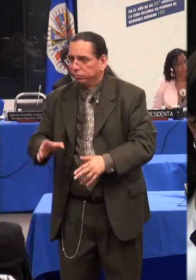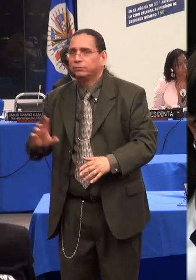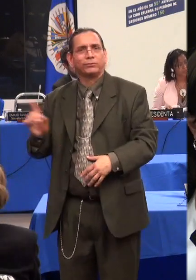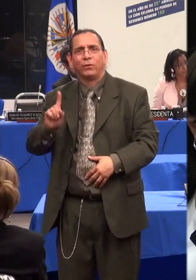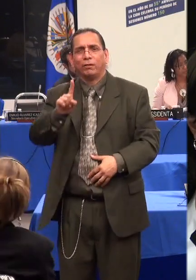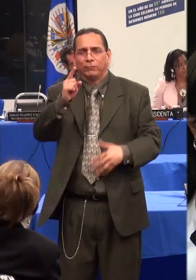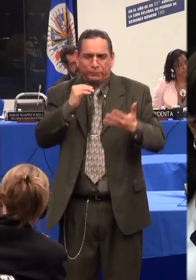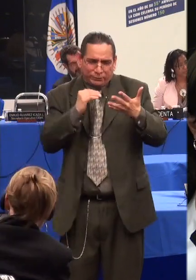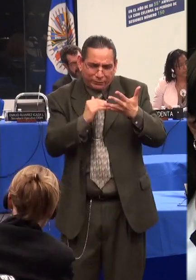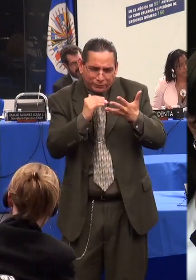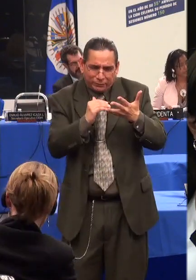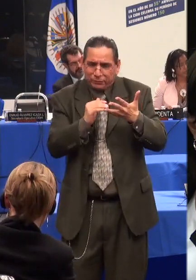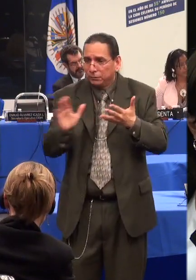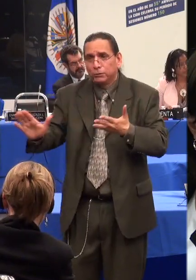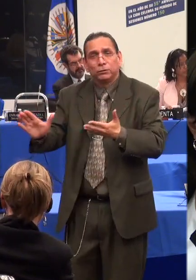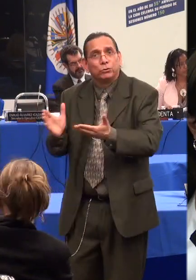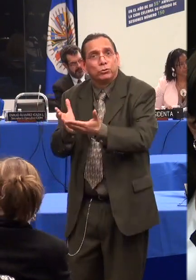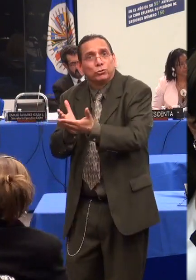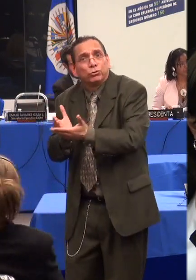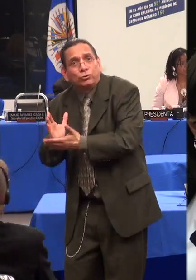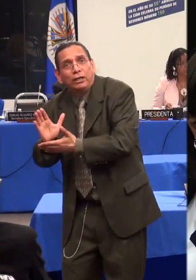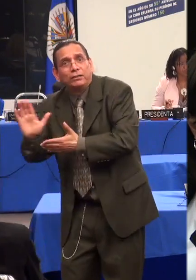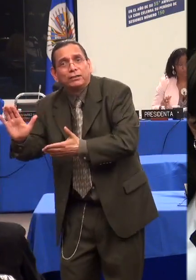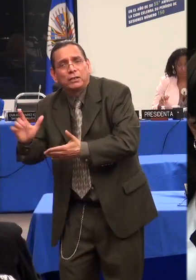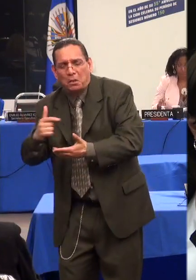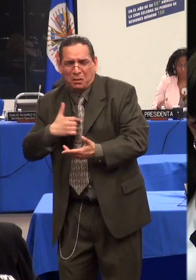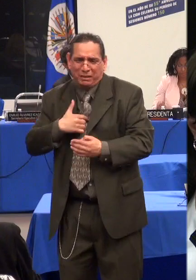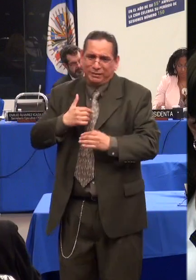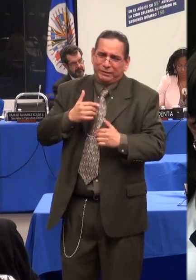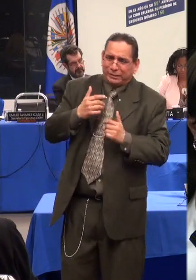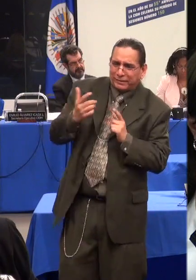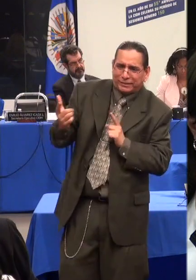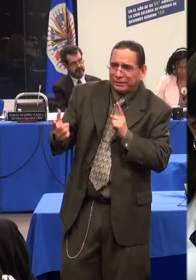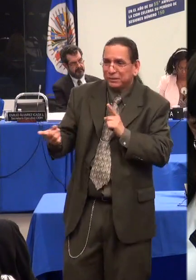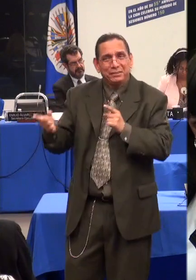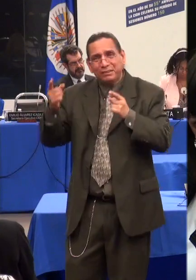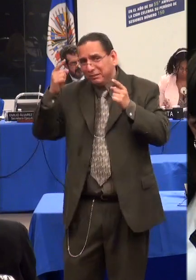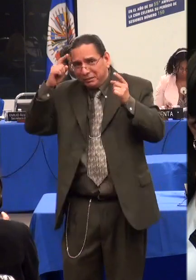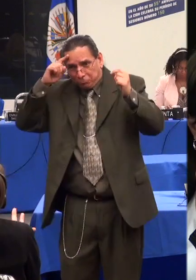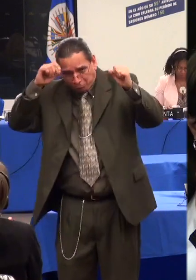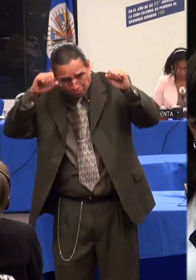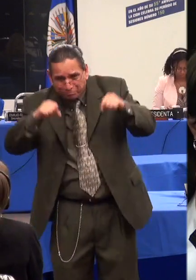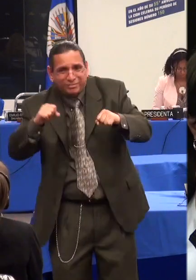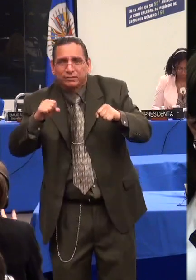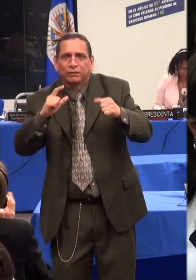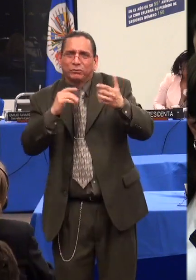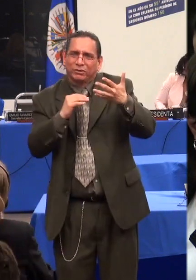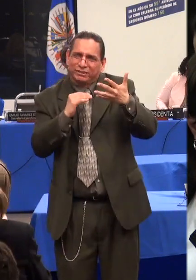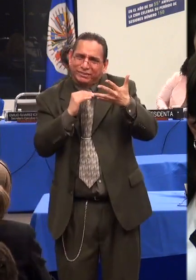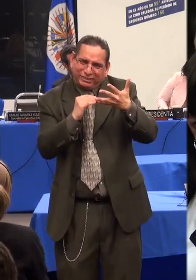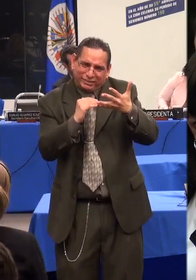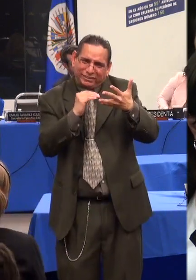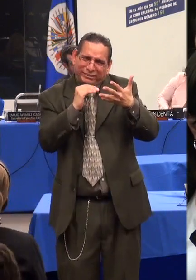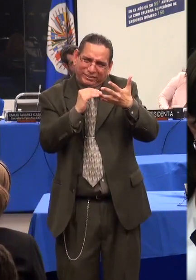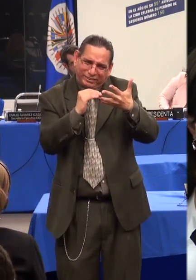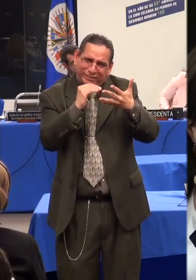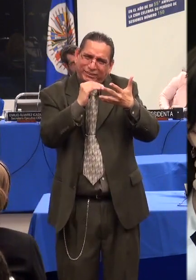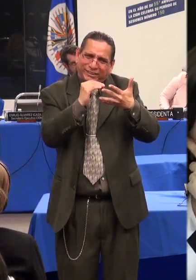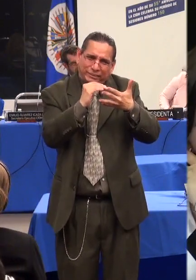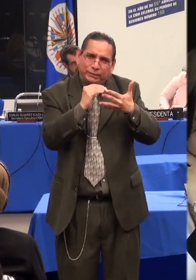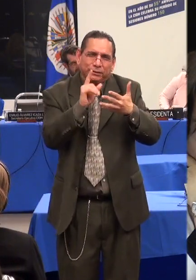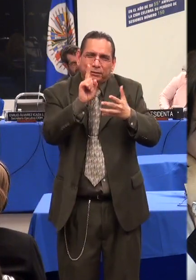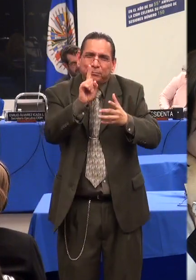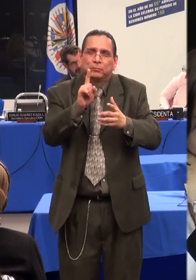que lo anterior está siendo evaluado en la revisión del régimen de interdicción que se encuentra en proceso de desarrollo por las autoridades colombianas.